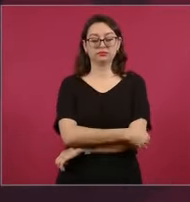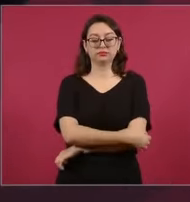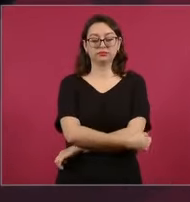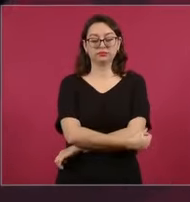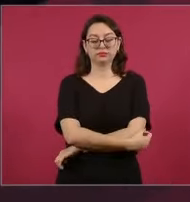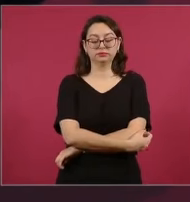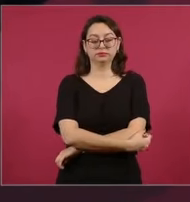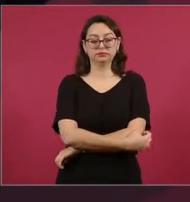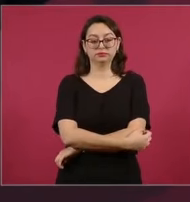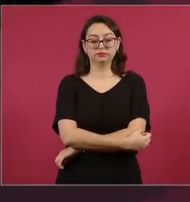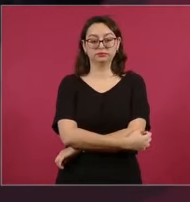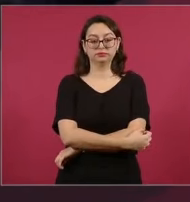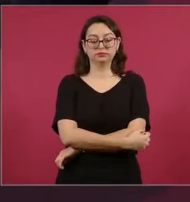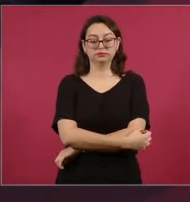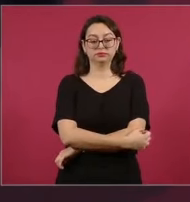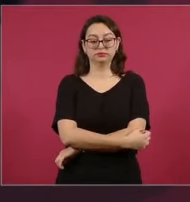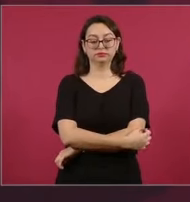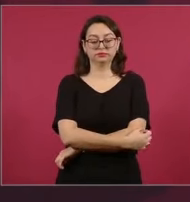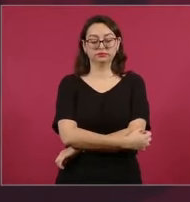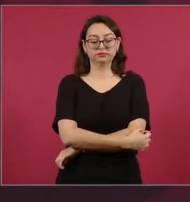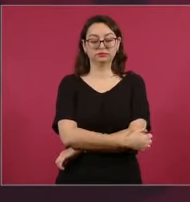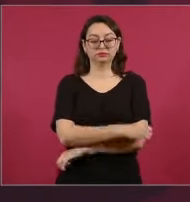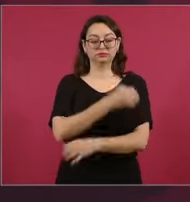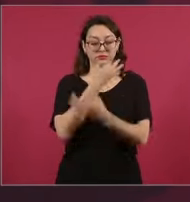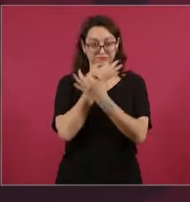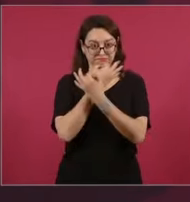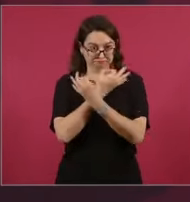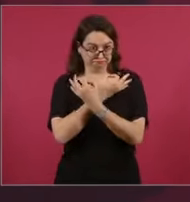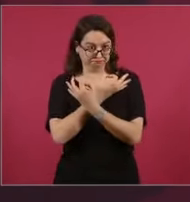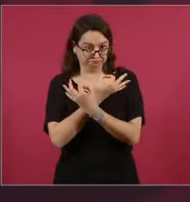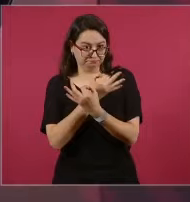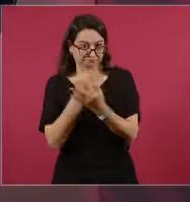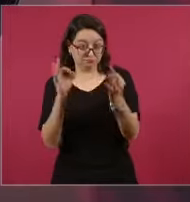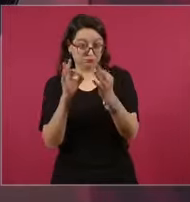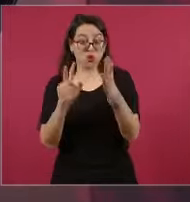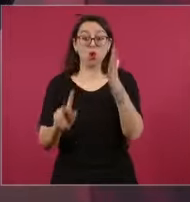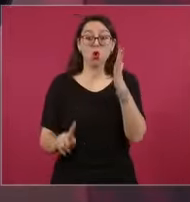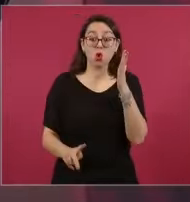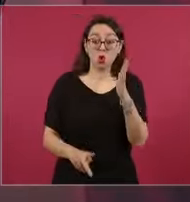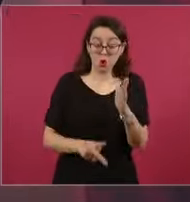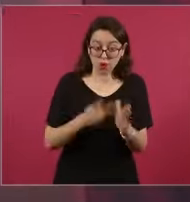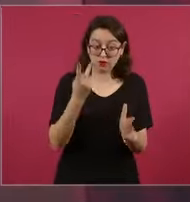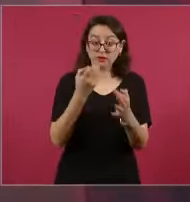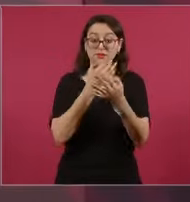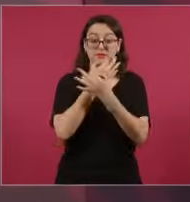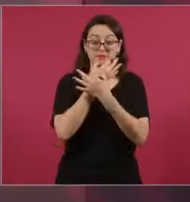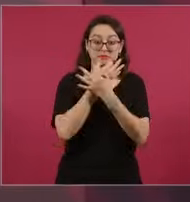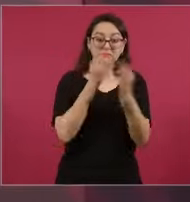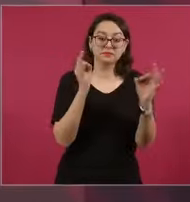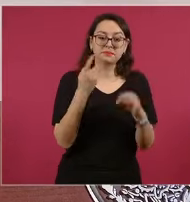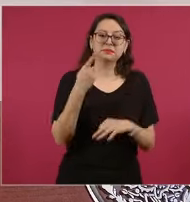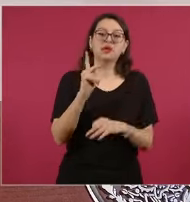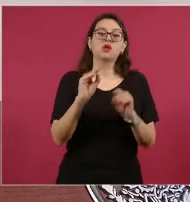nada más que eso no sale en Televisa ni en Azteca ni con Ciro